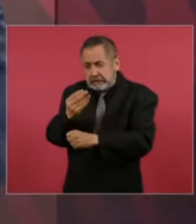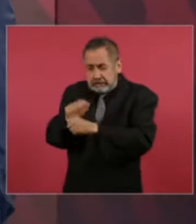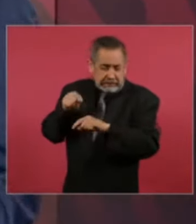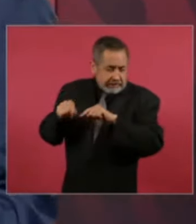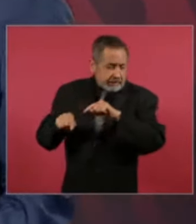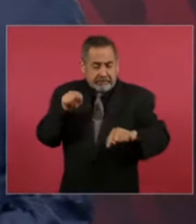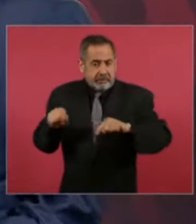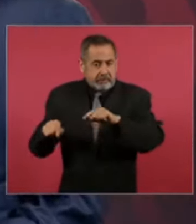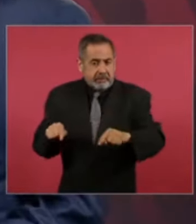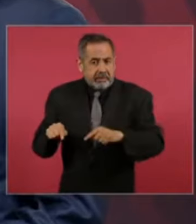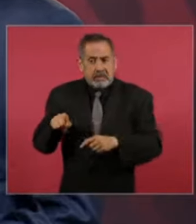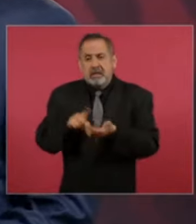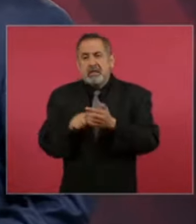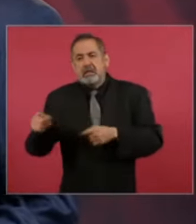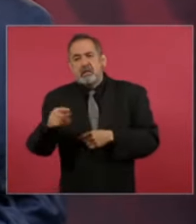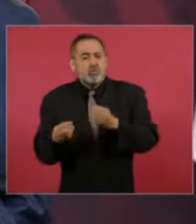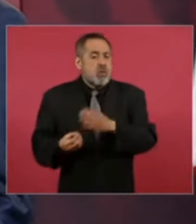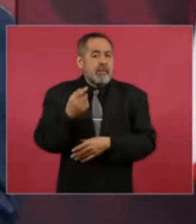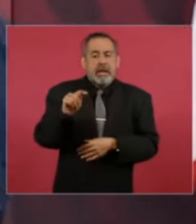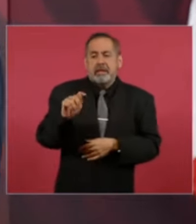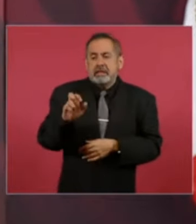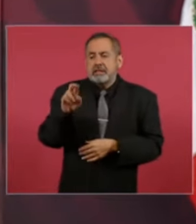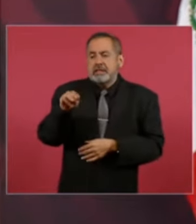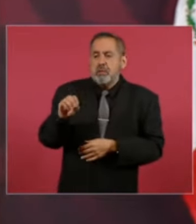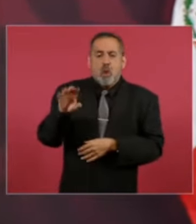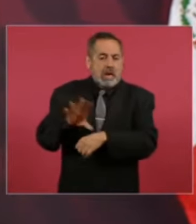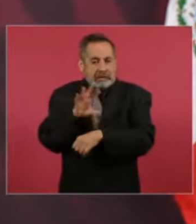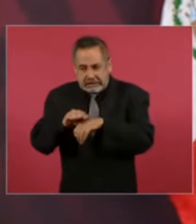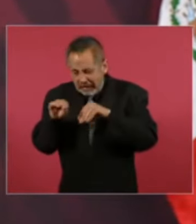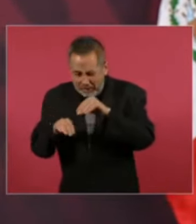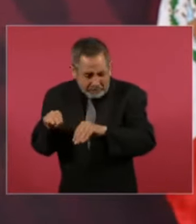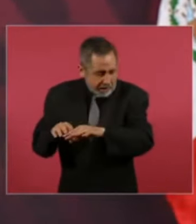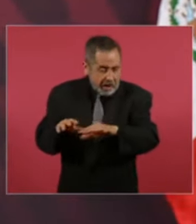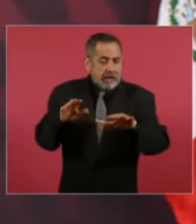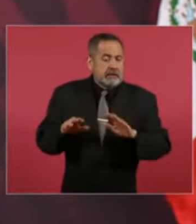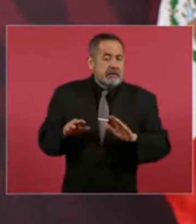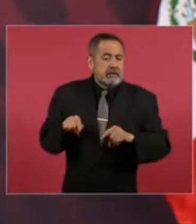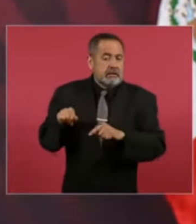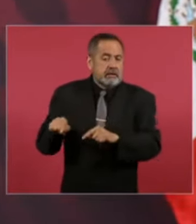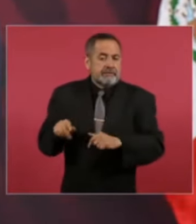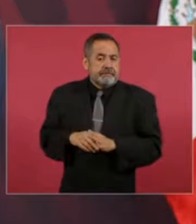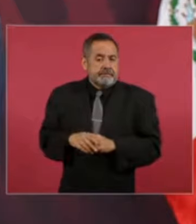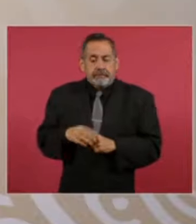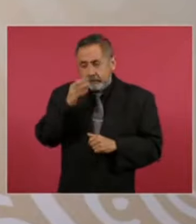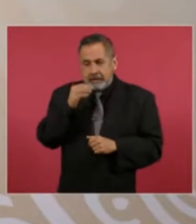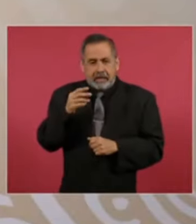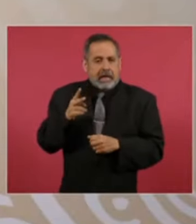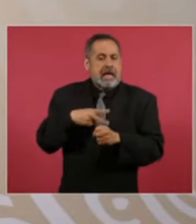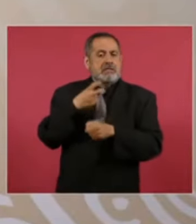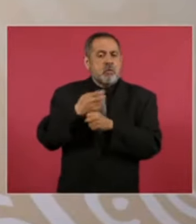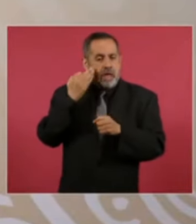termoeléctricas nuevas estamos ya en la segunda fase de la construcción